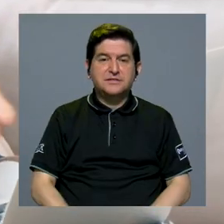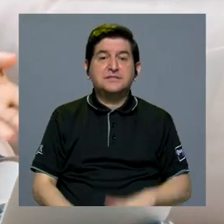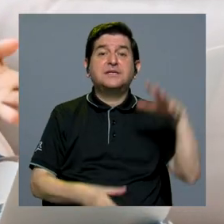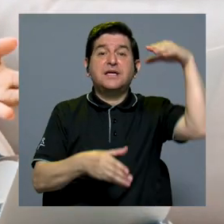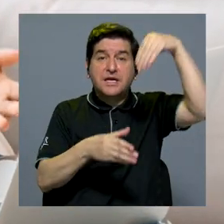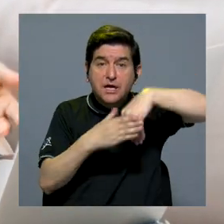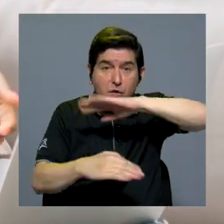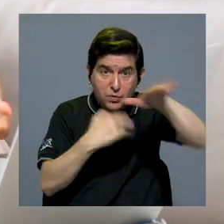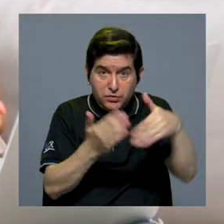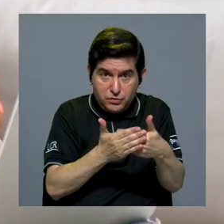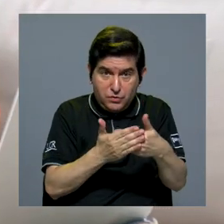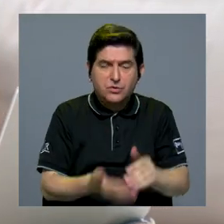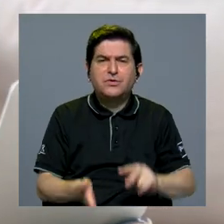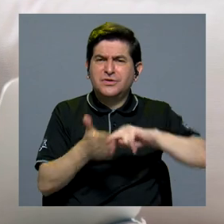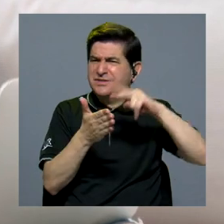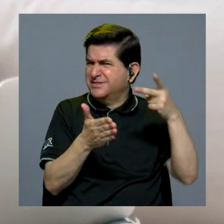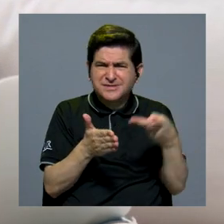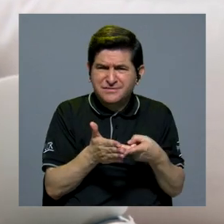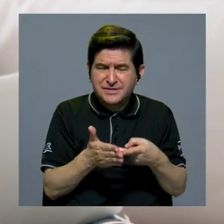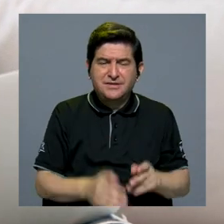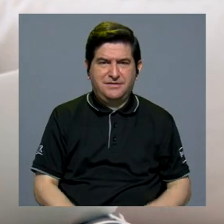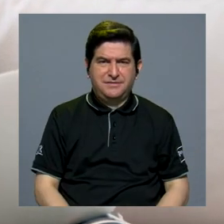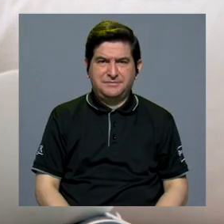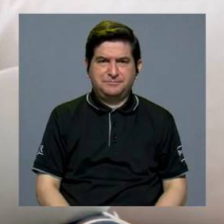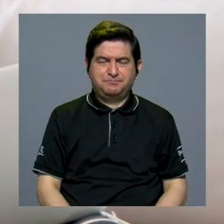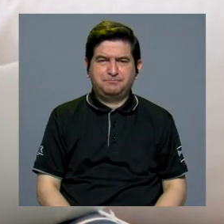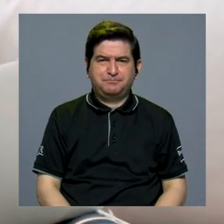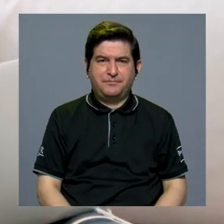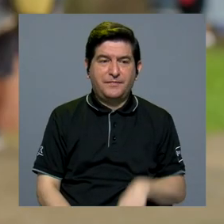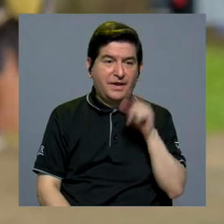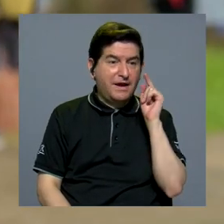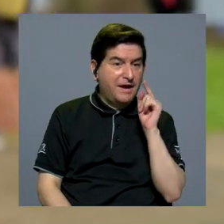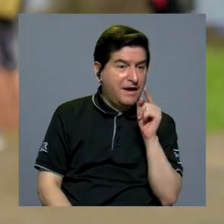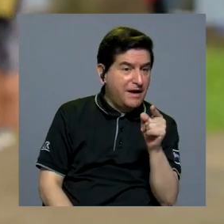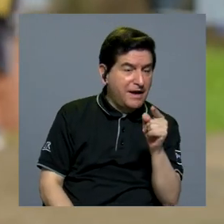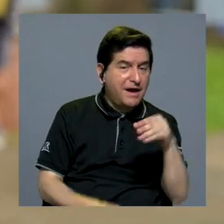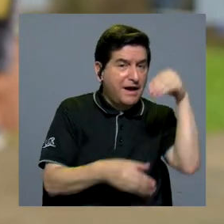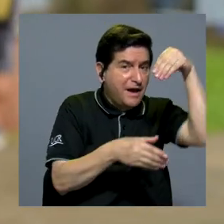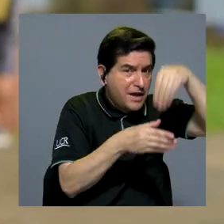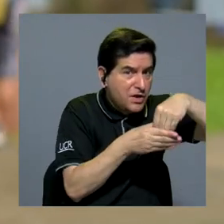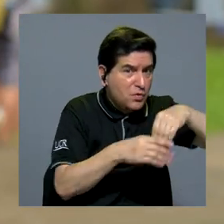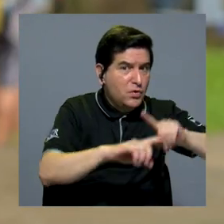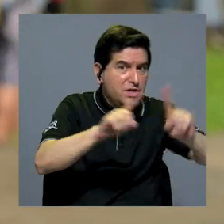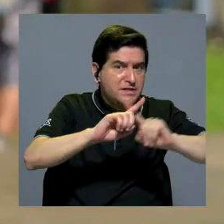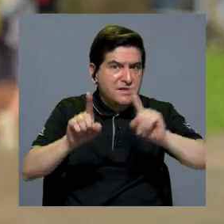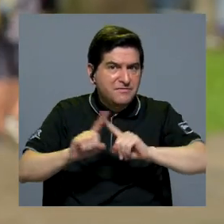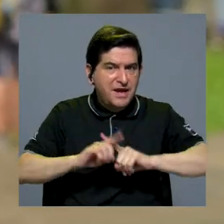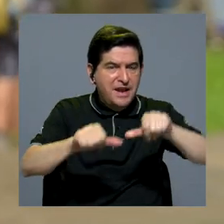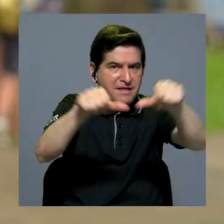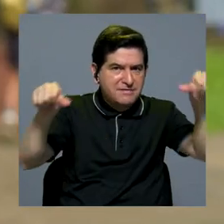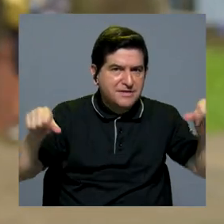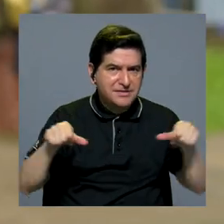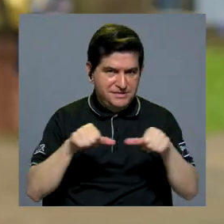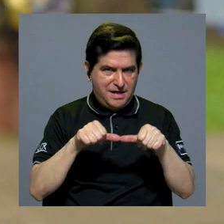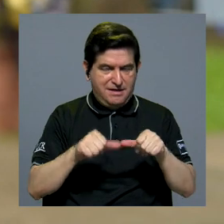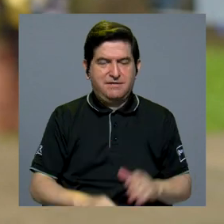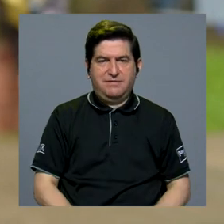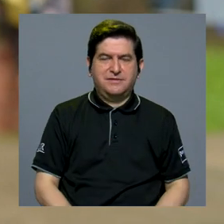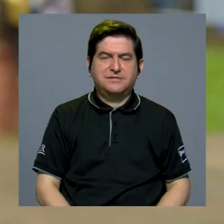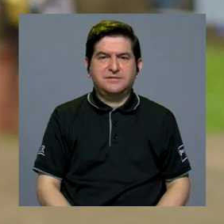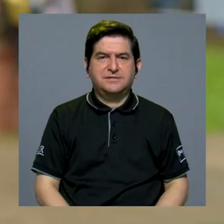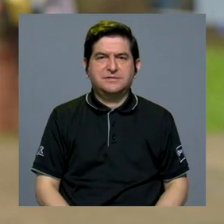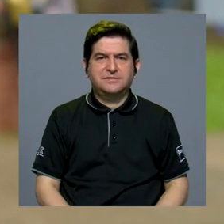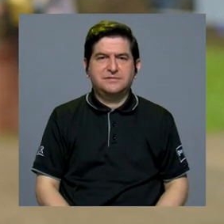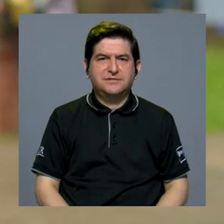integrales. Es decir, estas vengan a incluir un conjunto de áreas distintas, ya sea